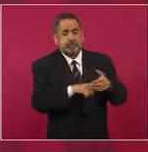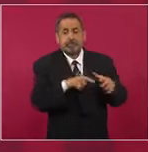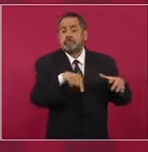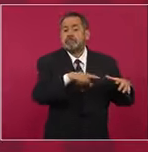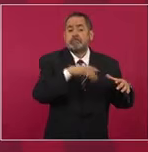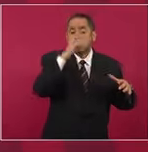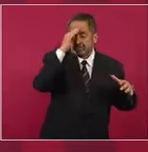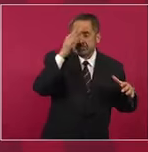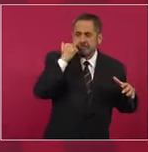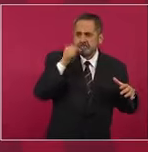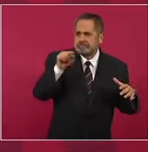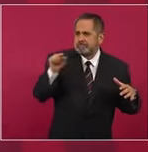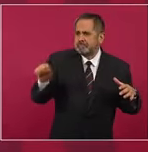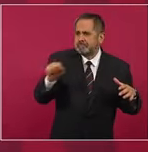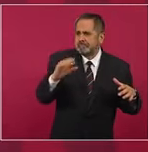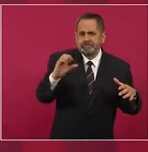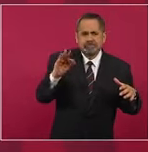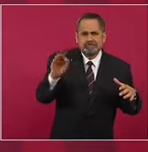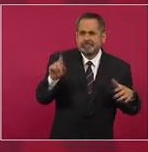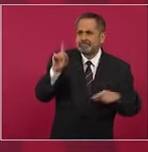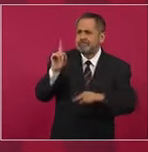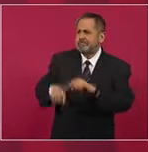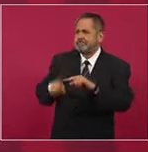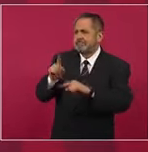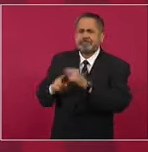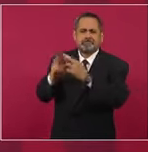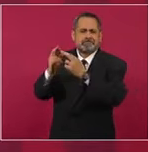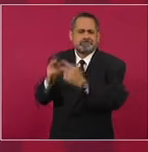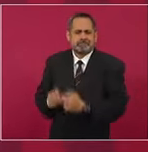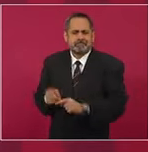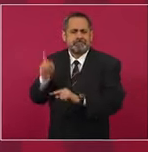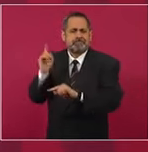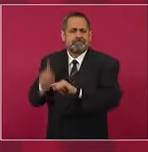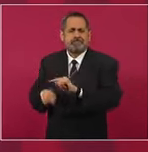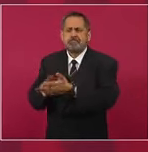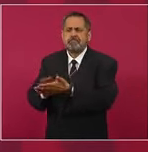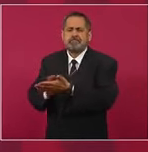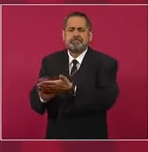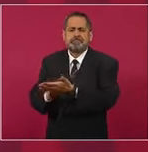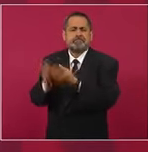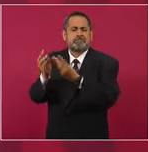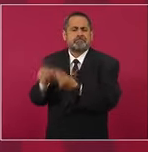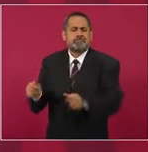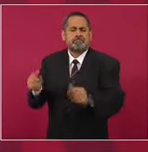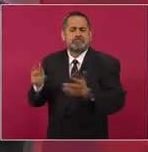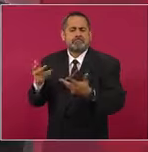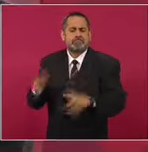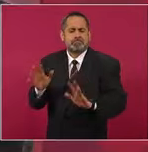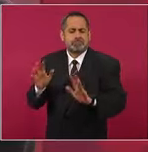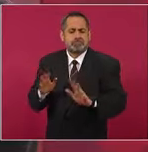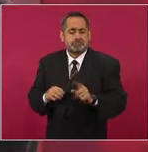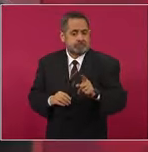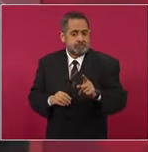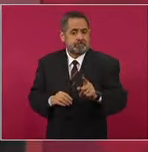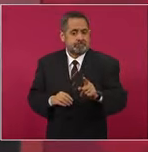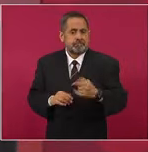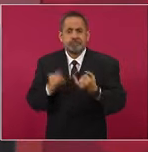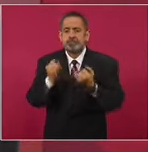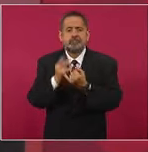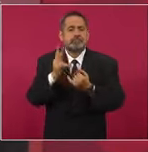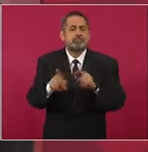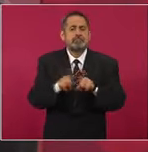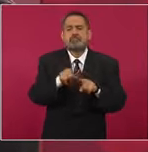a la Comisión Federal de Electricidad, como destruir a